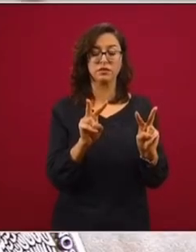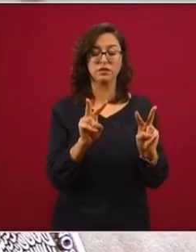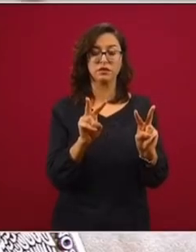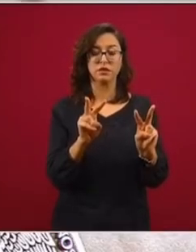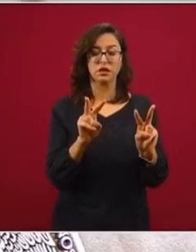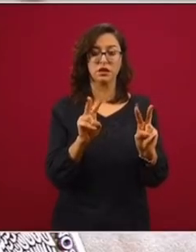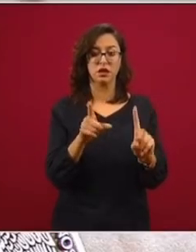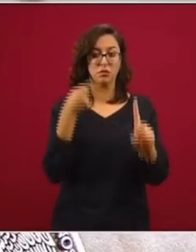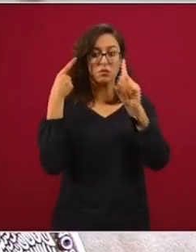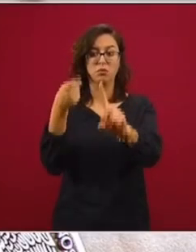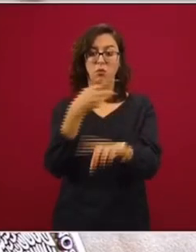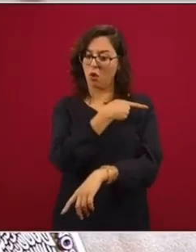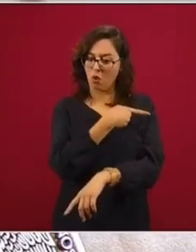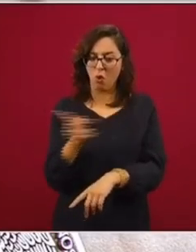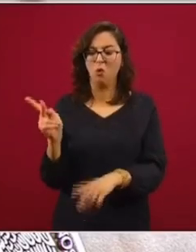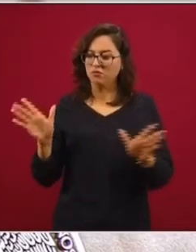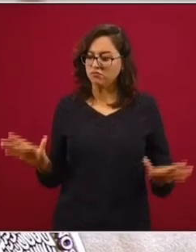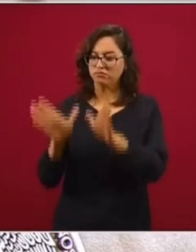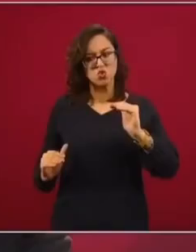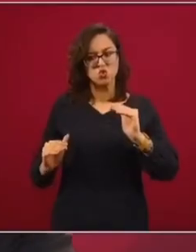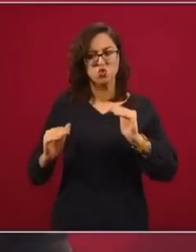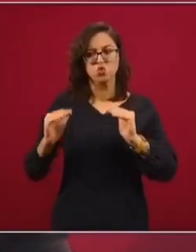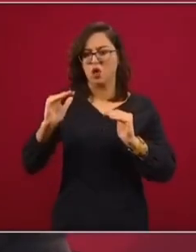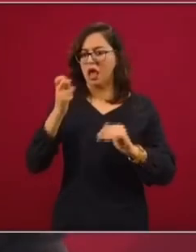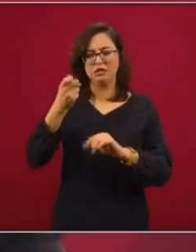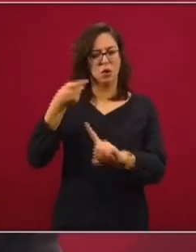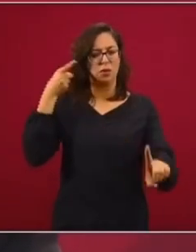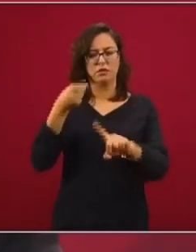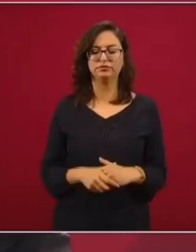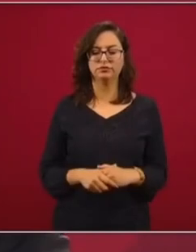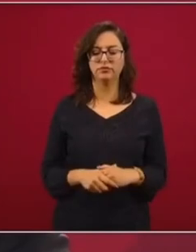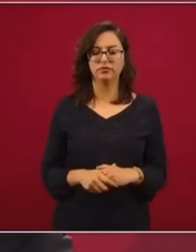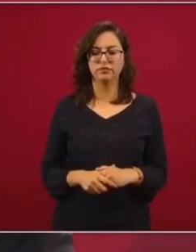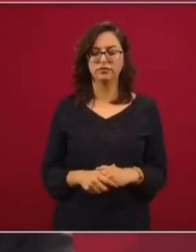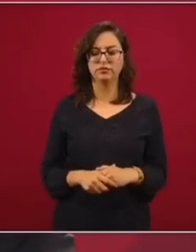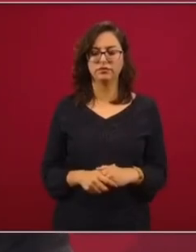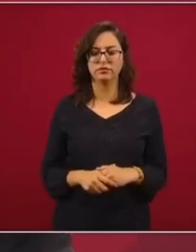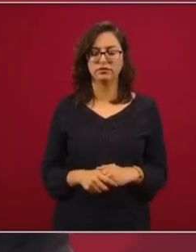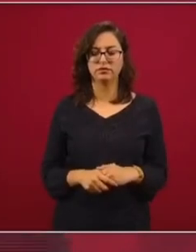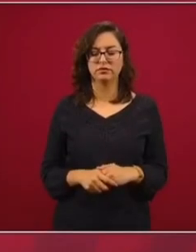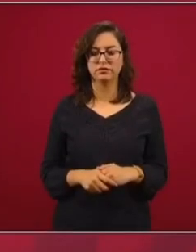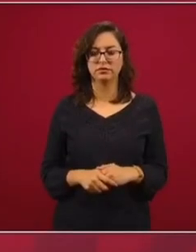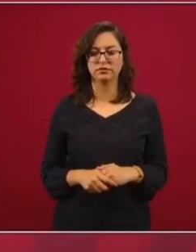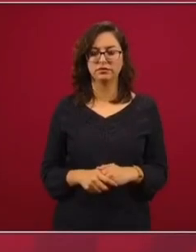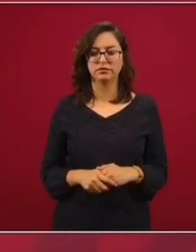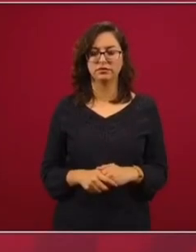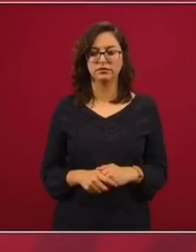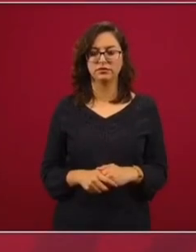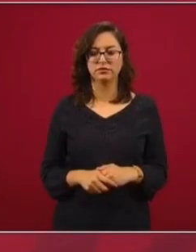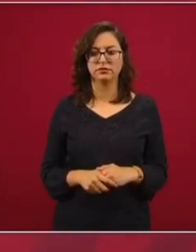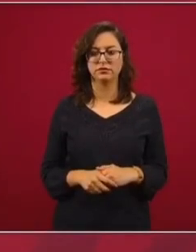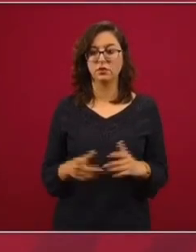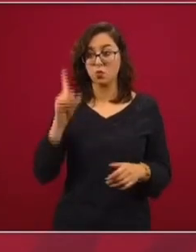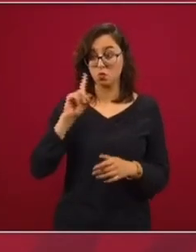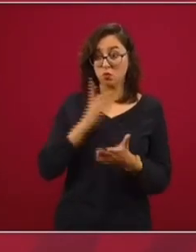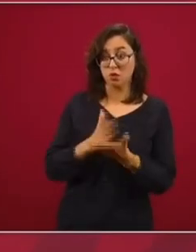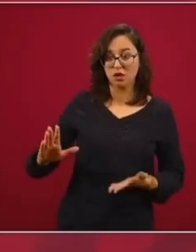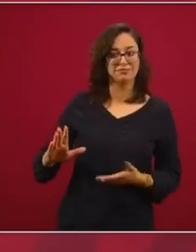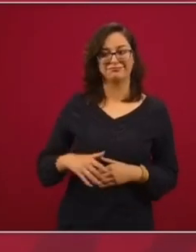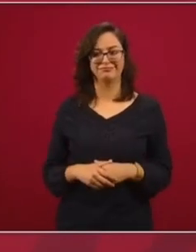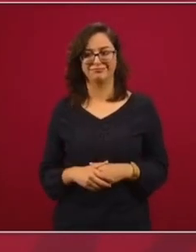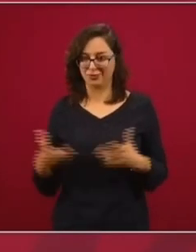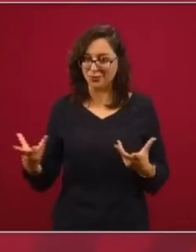es combatir la pobreza y la desigualdad. Es el propósito central. Esto no es excluir a las mujeres,